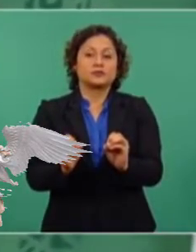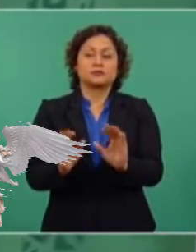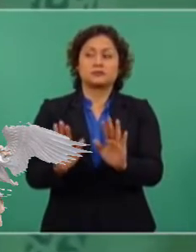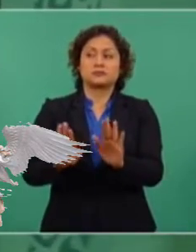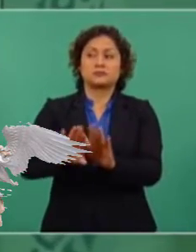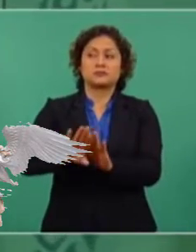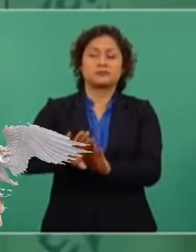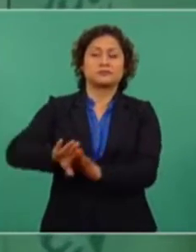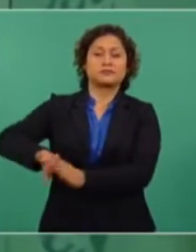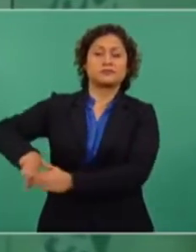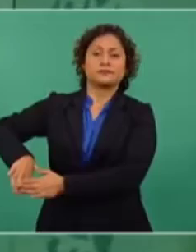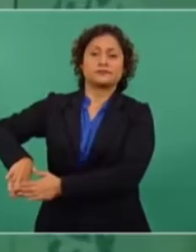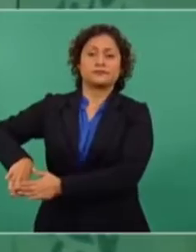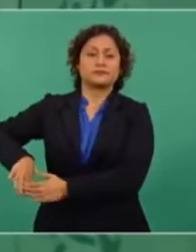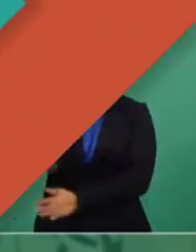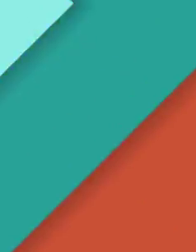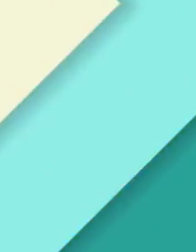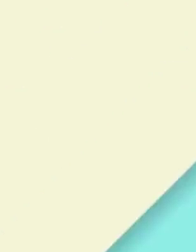dignidad a mi pueblo?